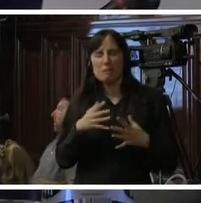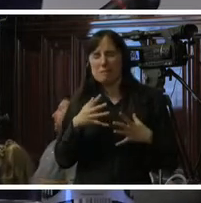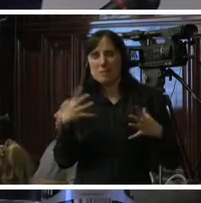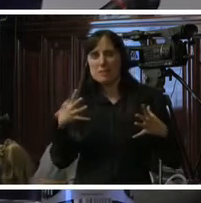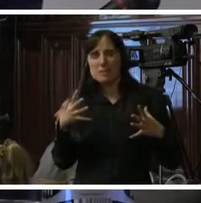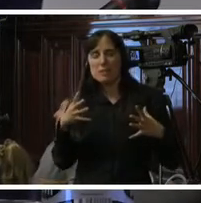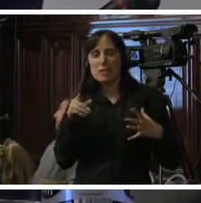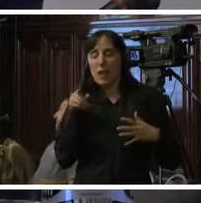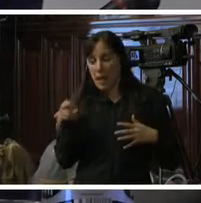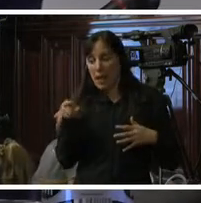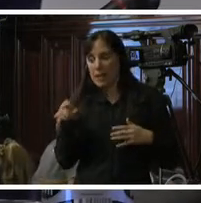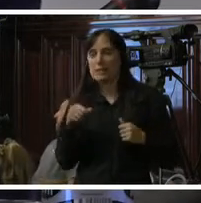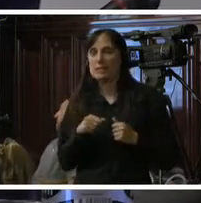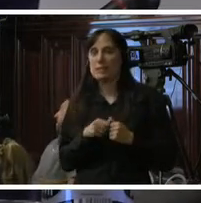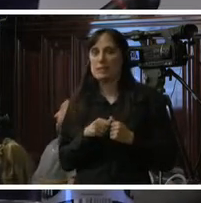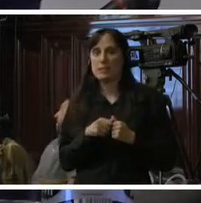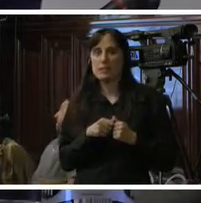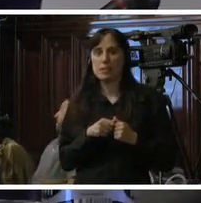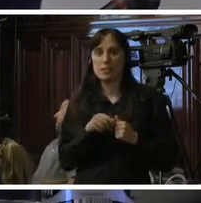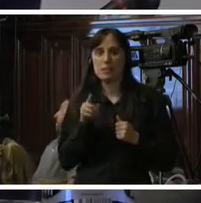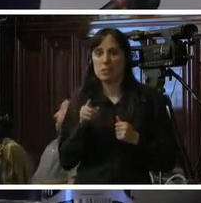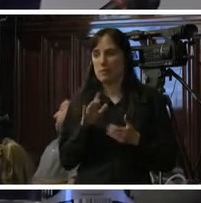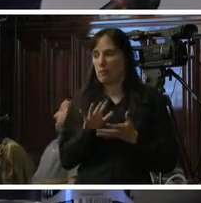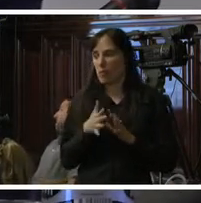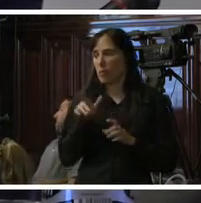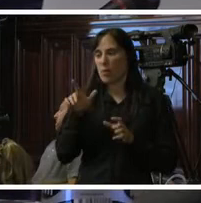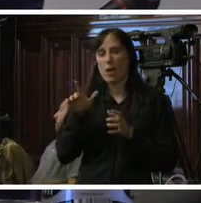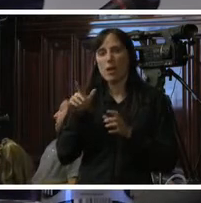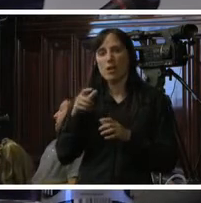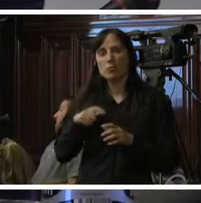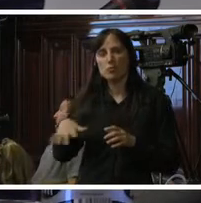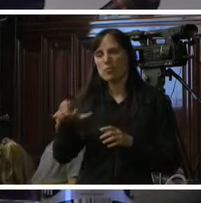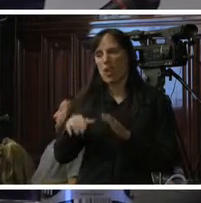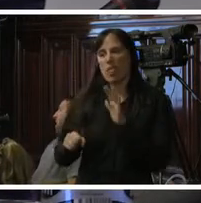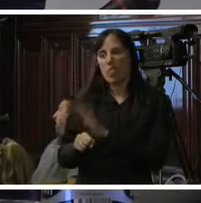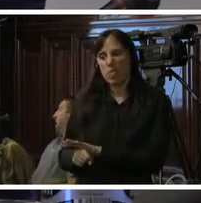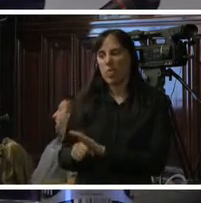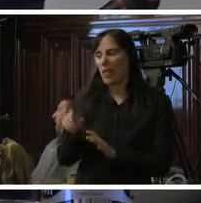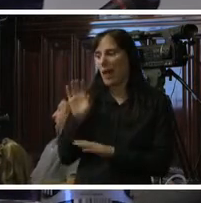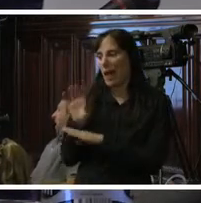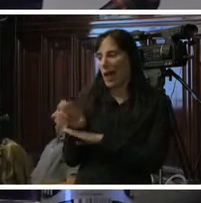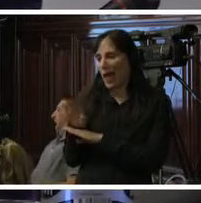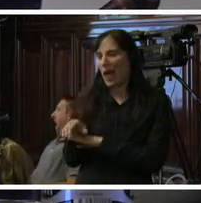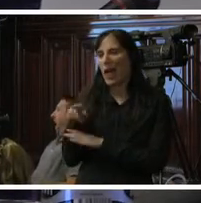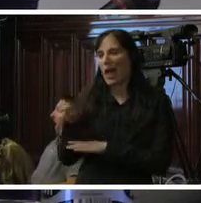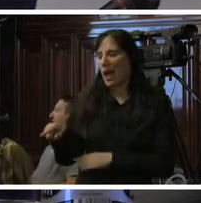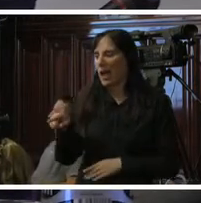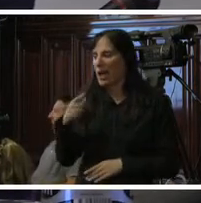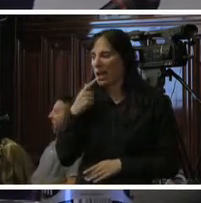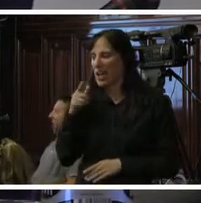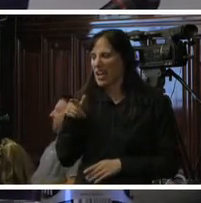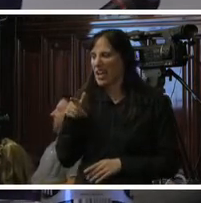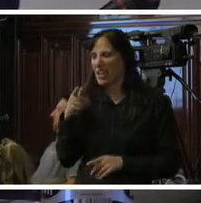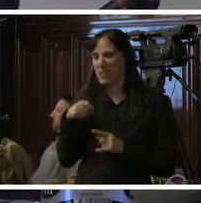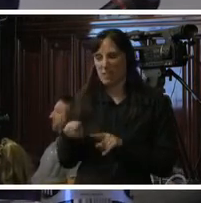ese, ese que lamentablemente le impone la sociedad, que es el bullying, la burla de que van a ser objeto y son